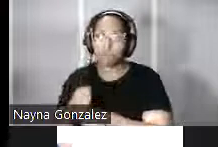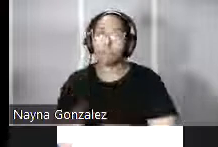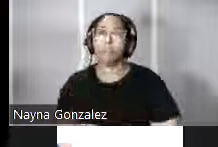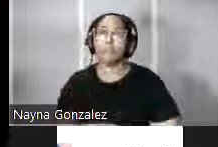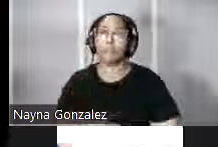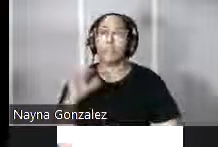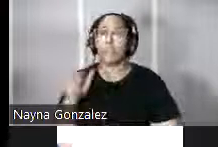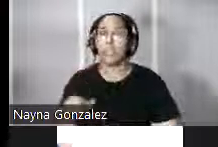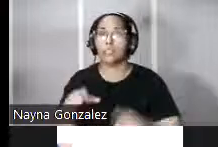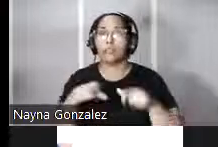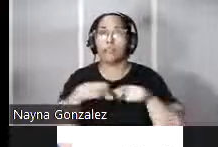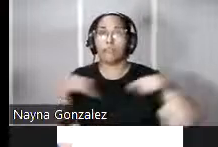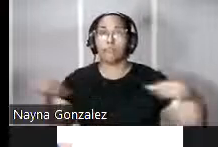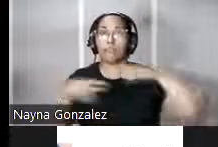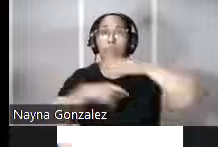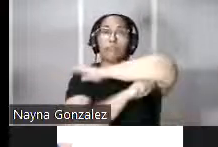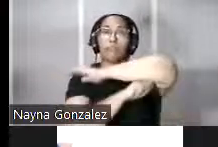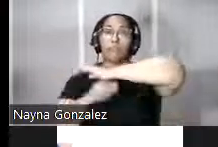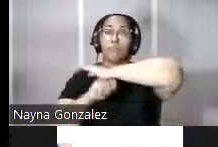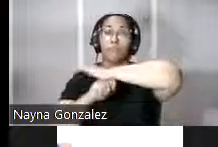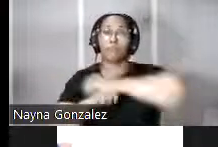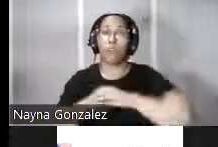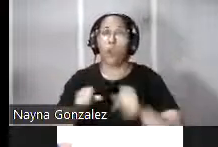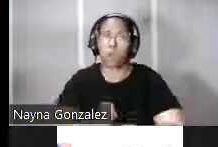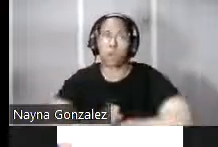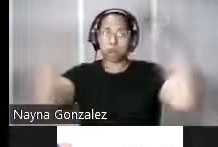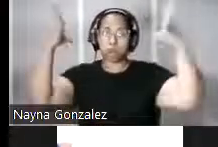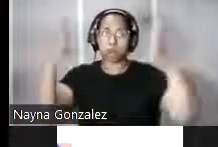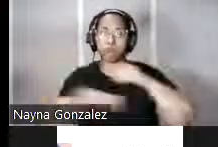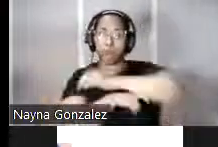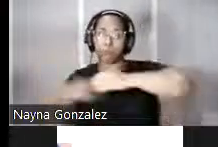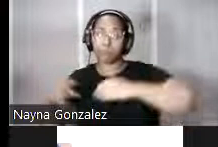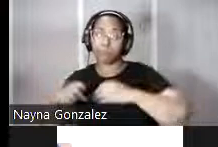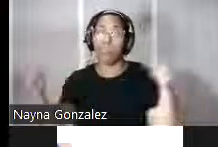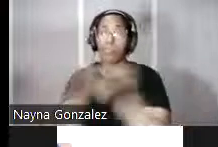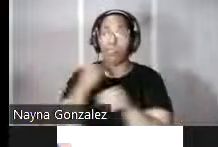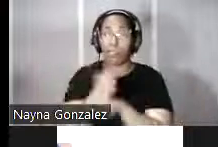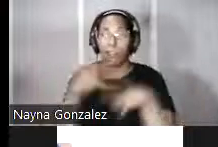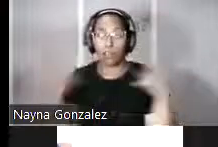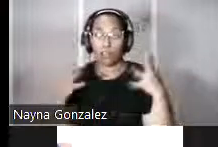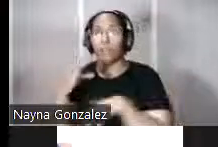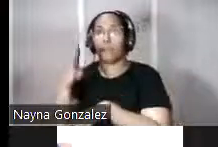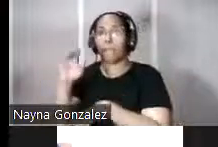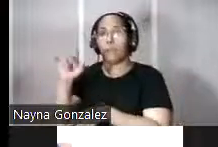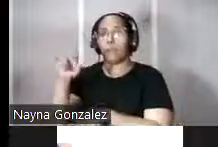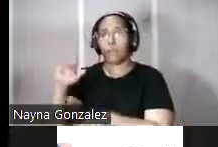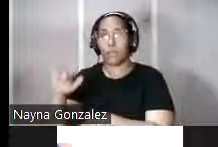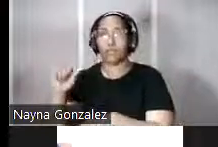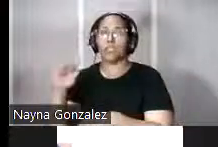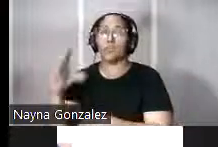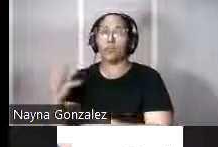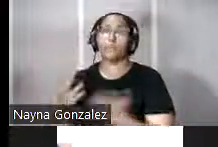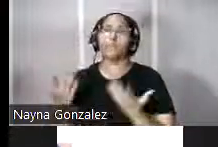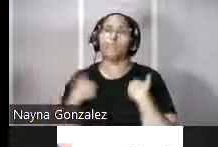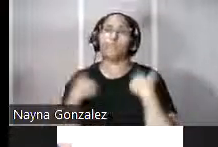Este puente fue volado durante el ataque británico de 1598 lo que obligó a reconstruirlo y entonces en ese